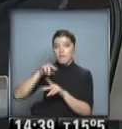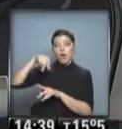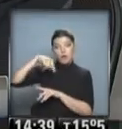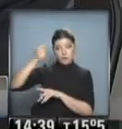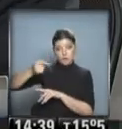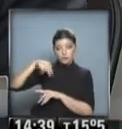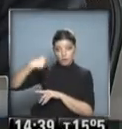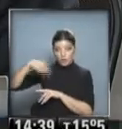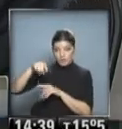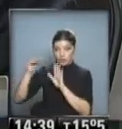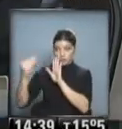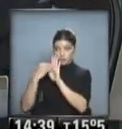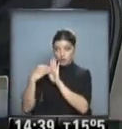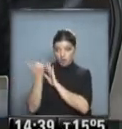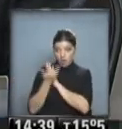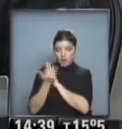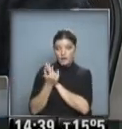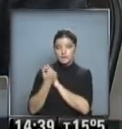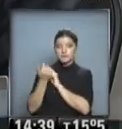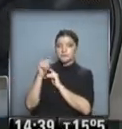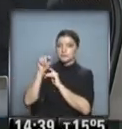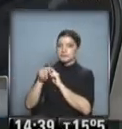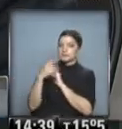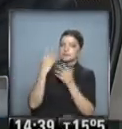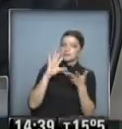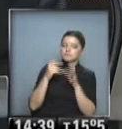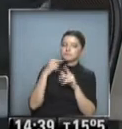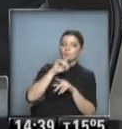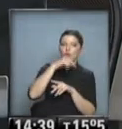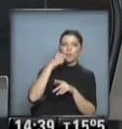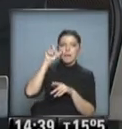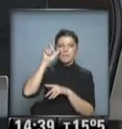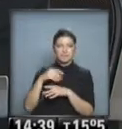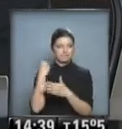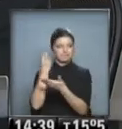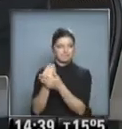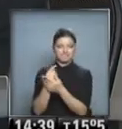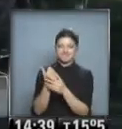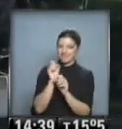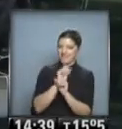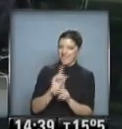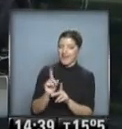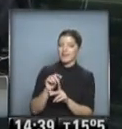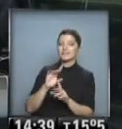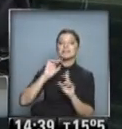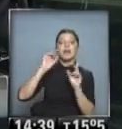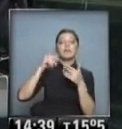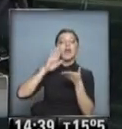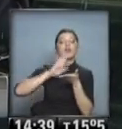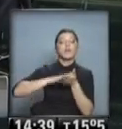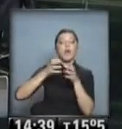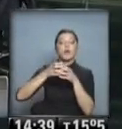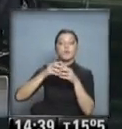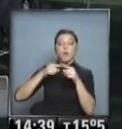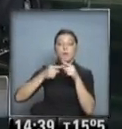resultado de Bachelet aparece bastante oscurecida la posibilidad de que aparezca otro candidato. El otro tema es qué pasa con la derecha. Es notable el